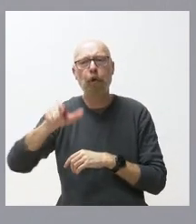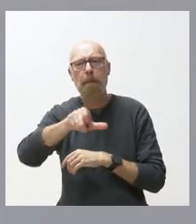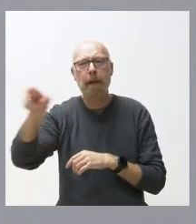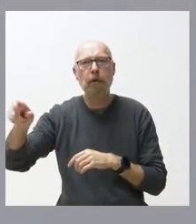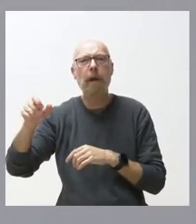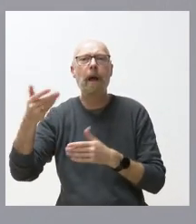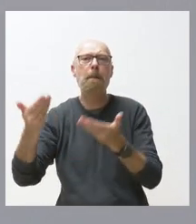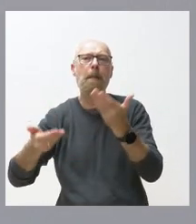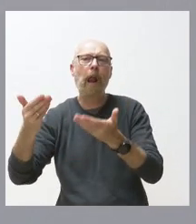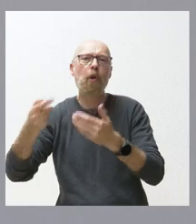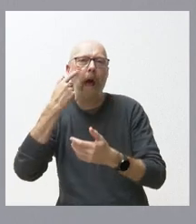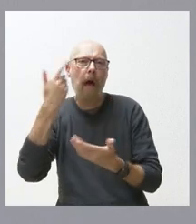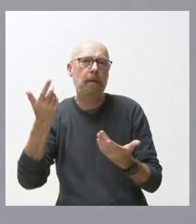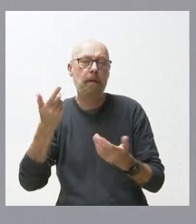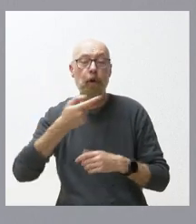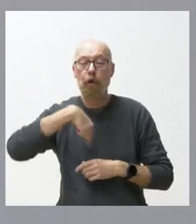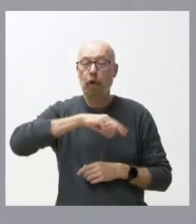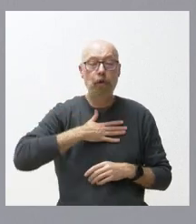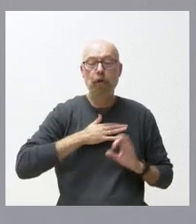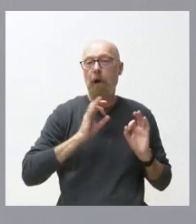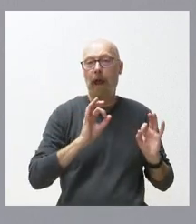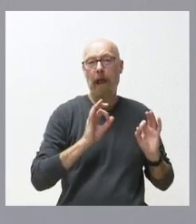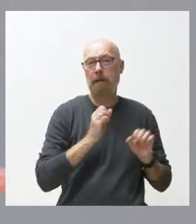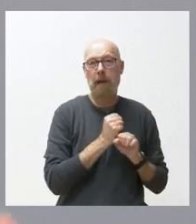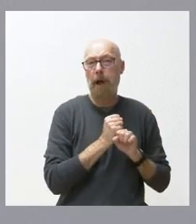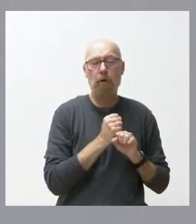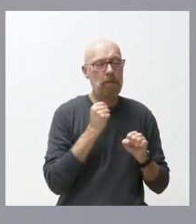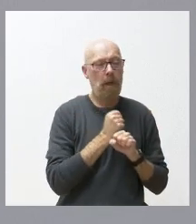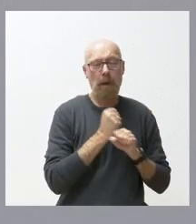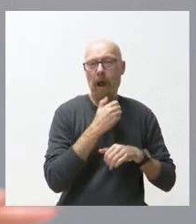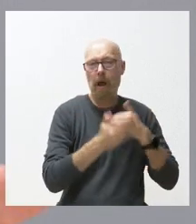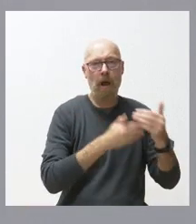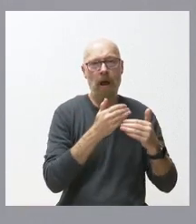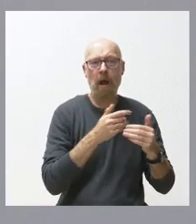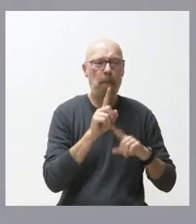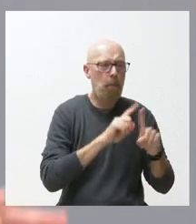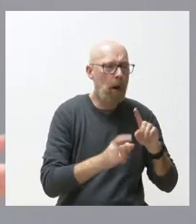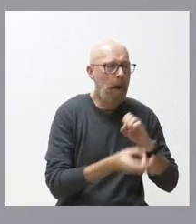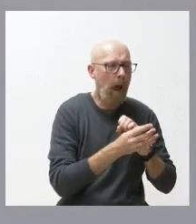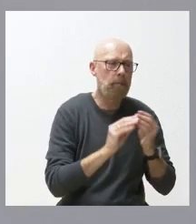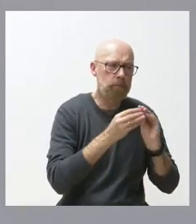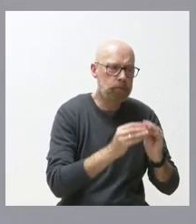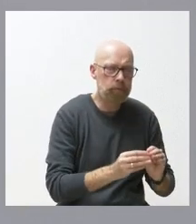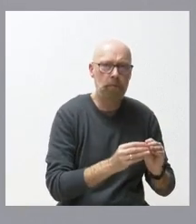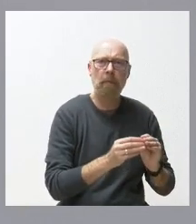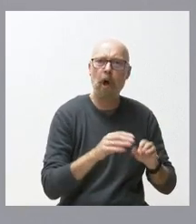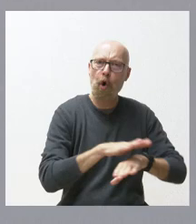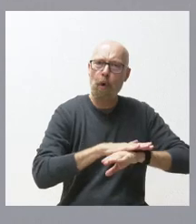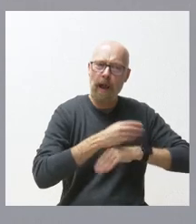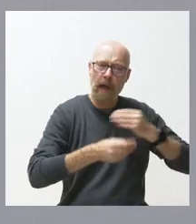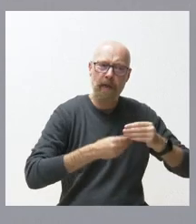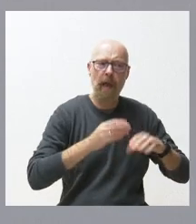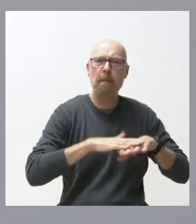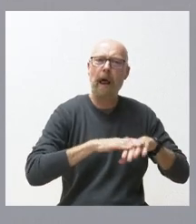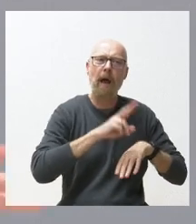políticos nosotros estamos a lo que estamos la Junta de Castilla está a trabajar a resolver problemas a gobernar a ser útil para la gente y